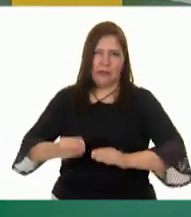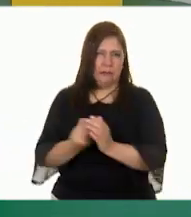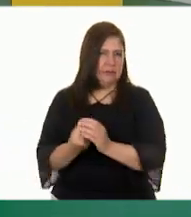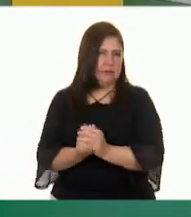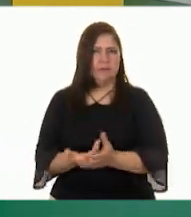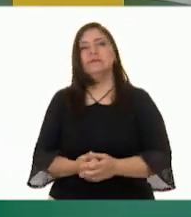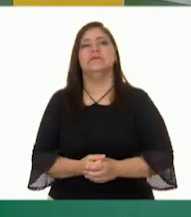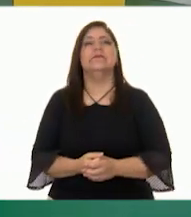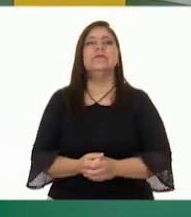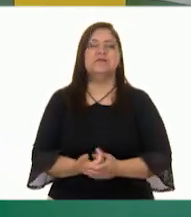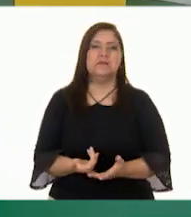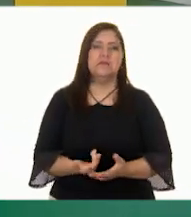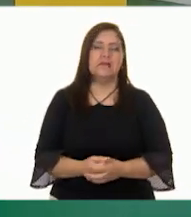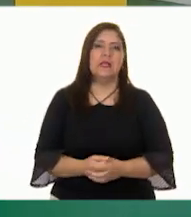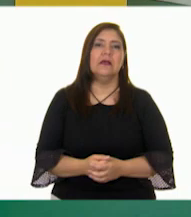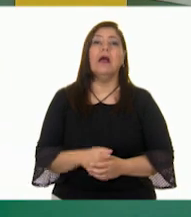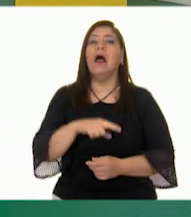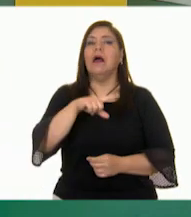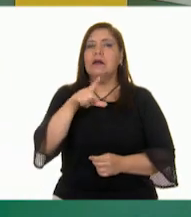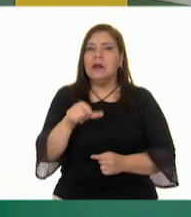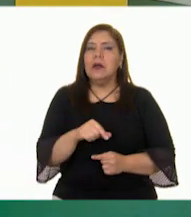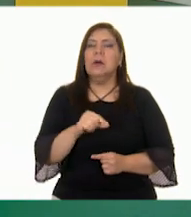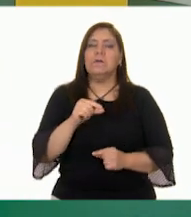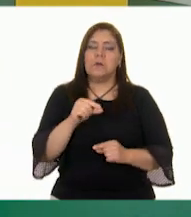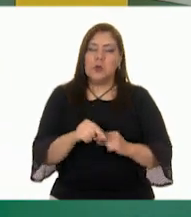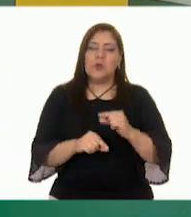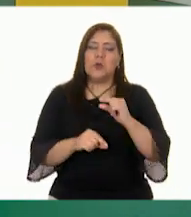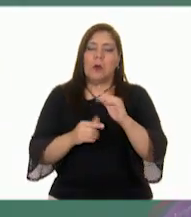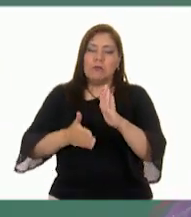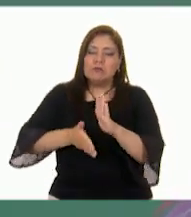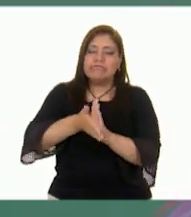Entonces, fui construyendo.